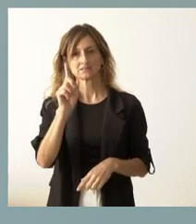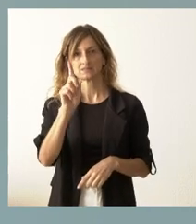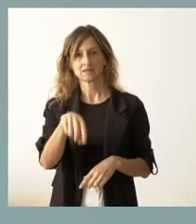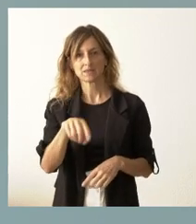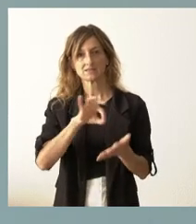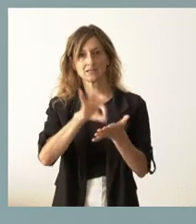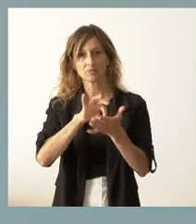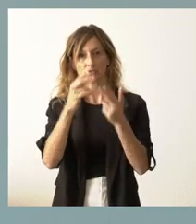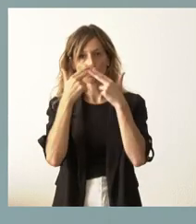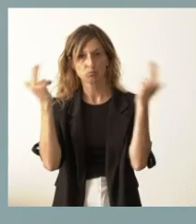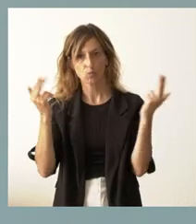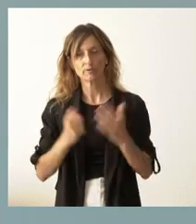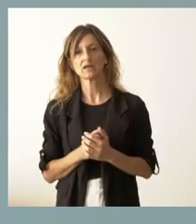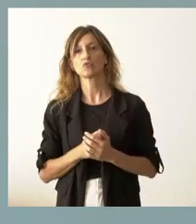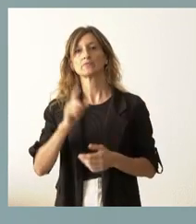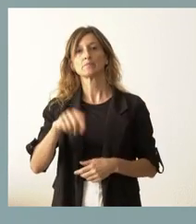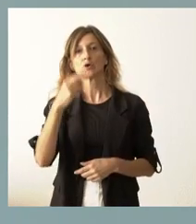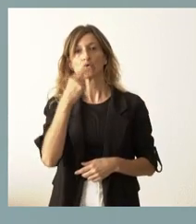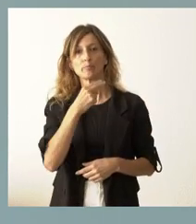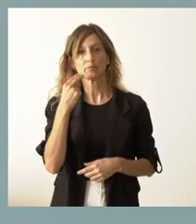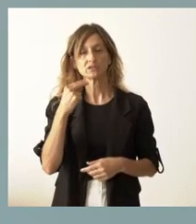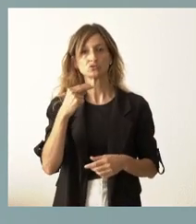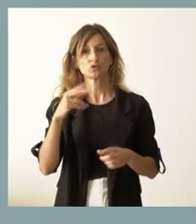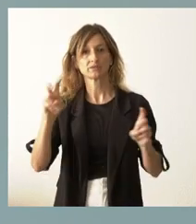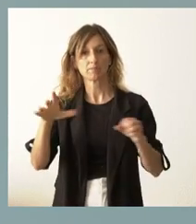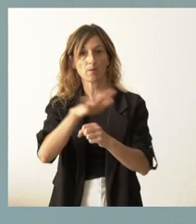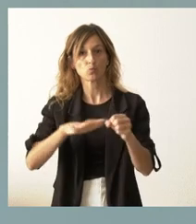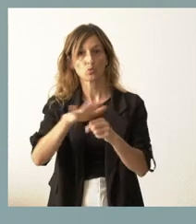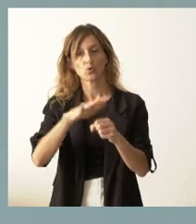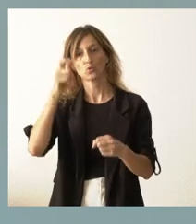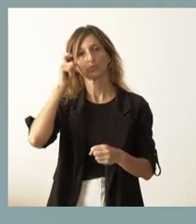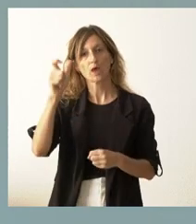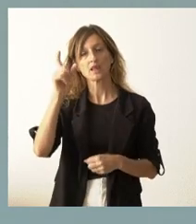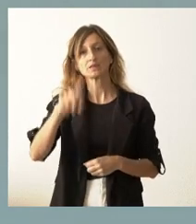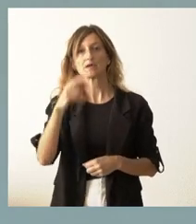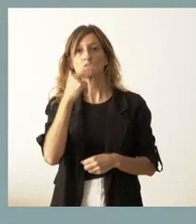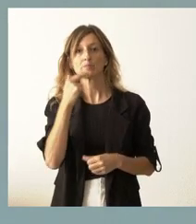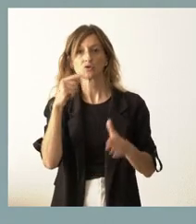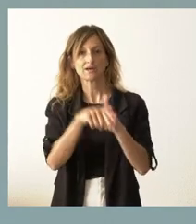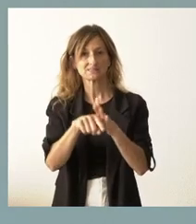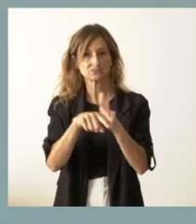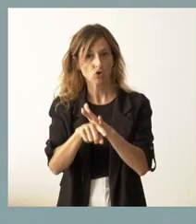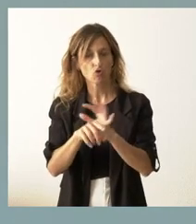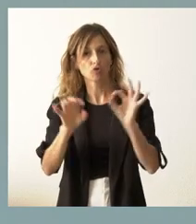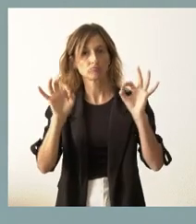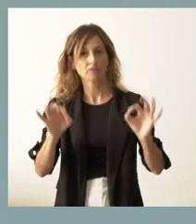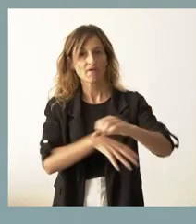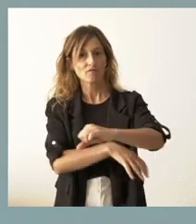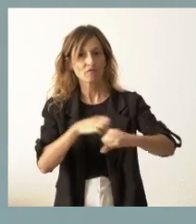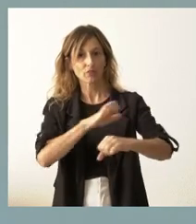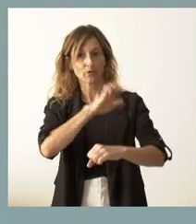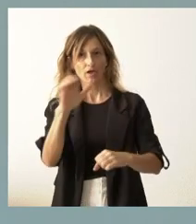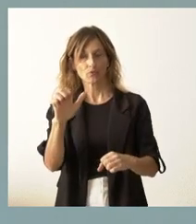los servicios públicos, nuestro compromiso con el mundo rural y nuestro compromiso con la gestión de estos fondos